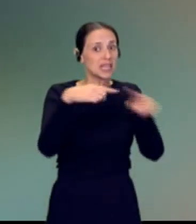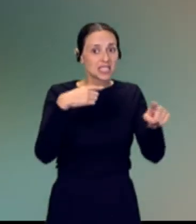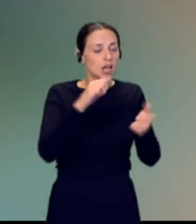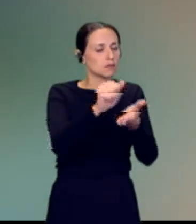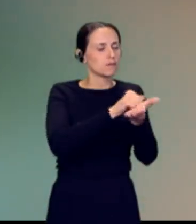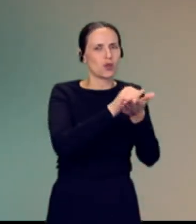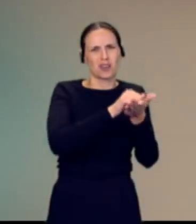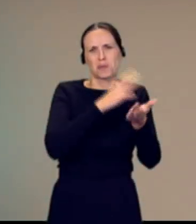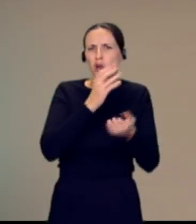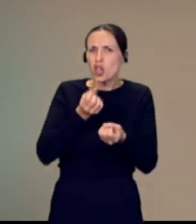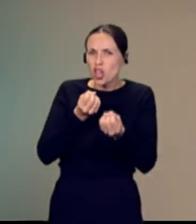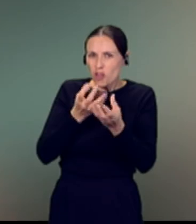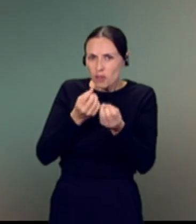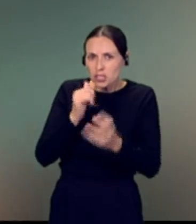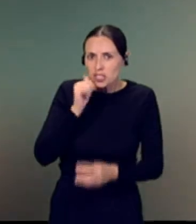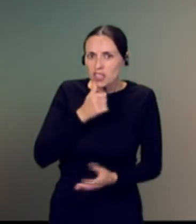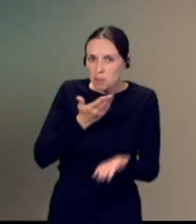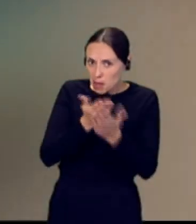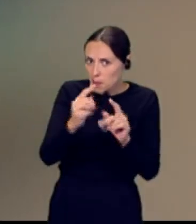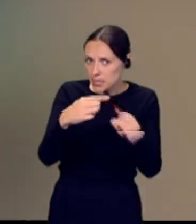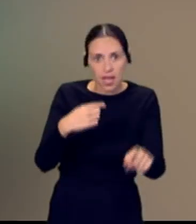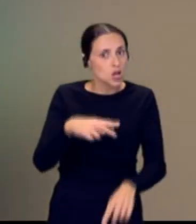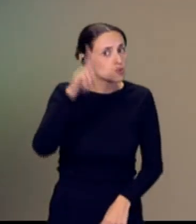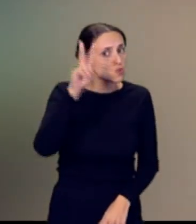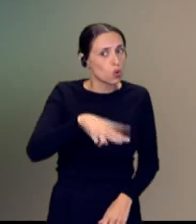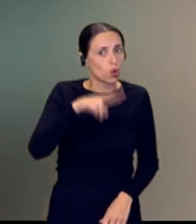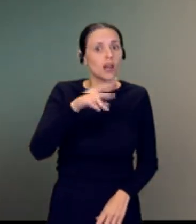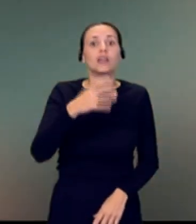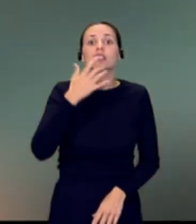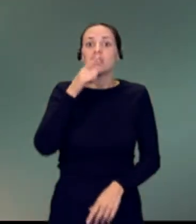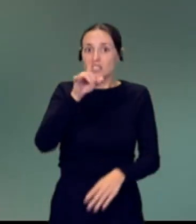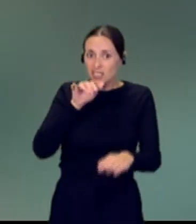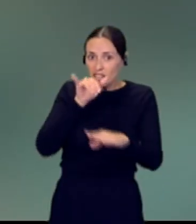información confidencial por mensaje. Si has sido víctima, denúncialo.